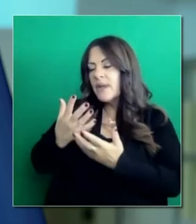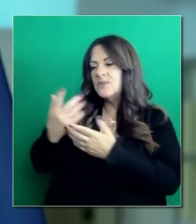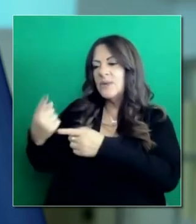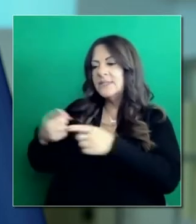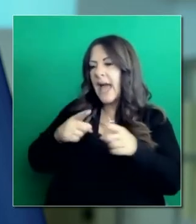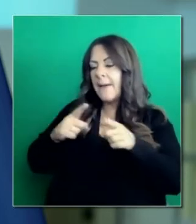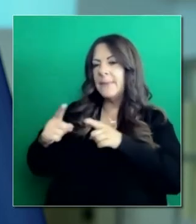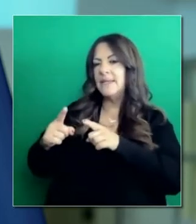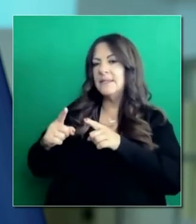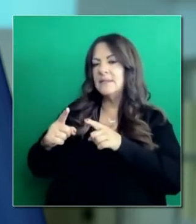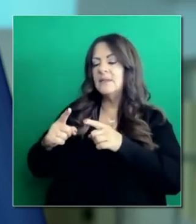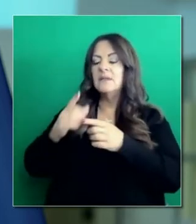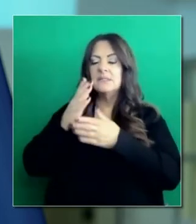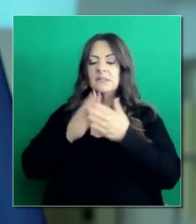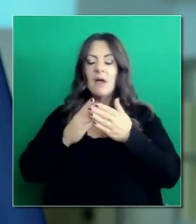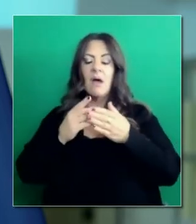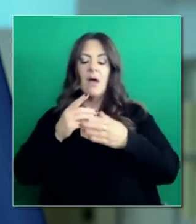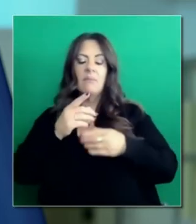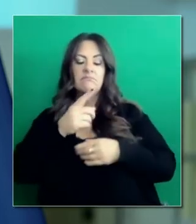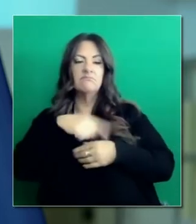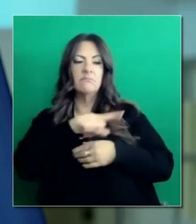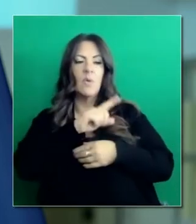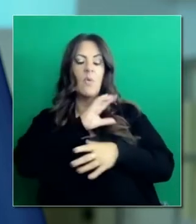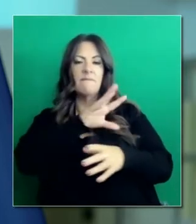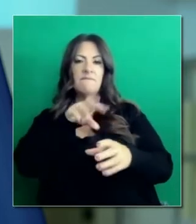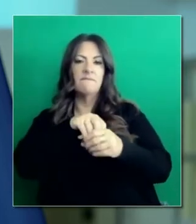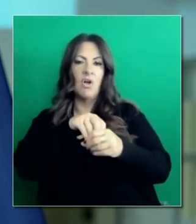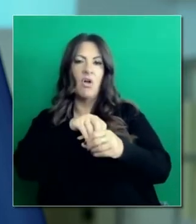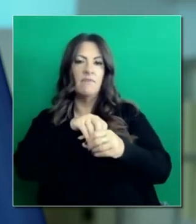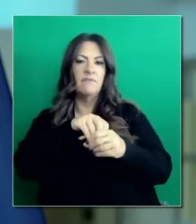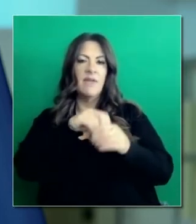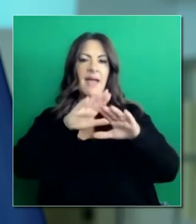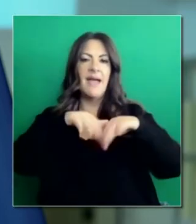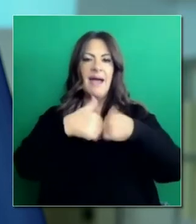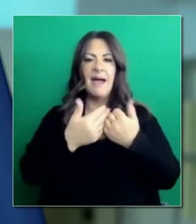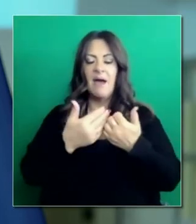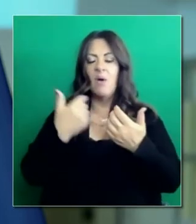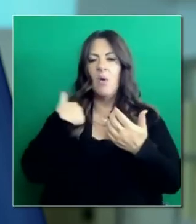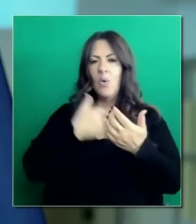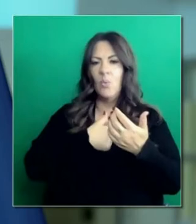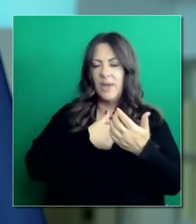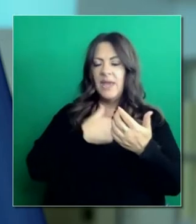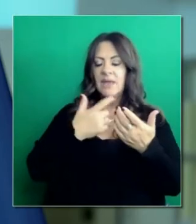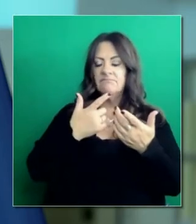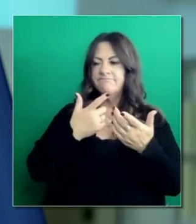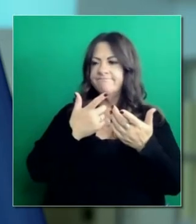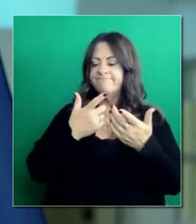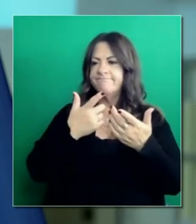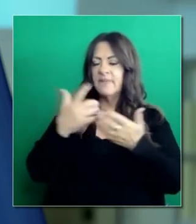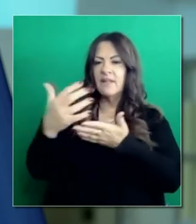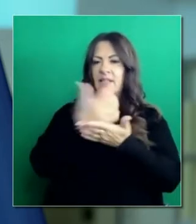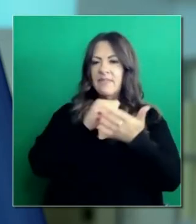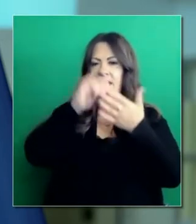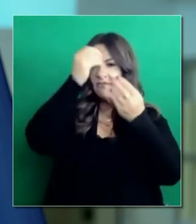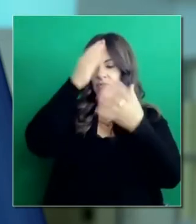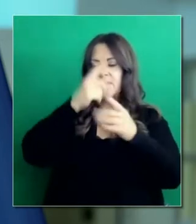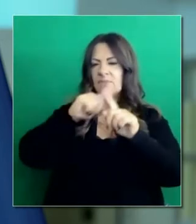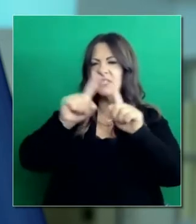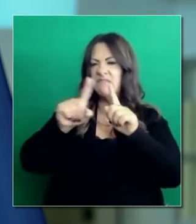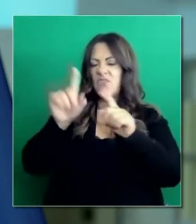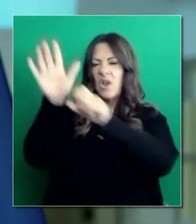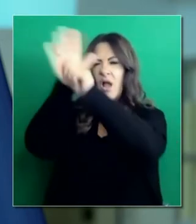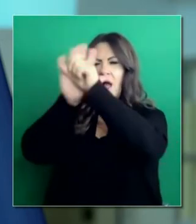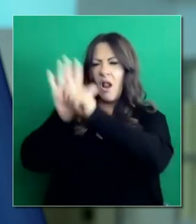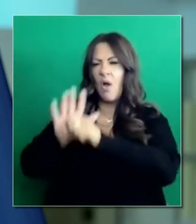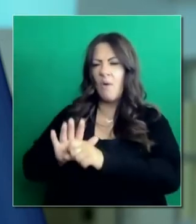conectados con la adjudicación de esos hechos a través de todo el espectro de cuidado de la salud en el estado de California para